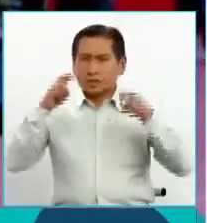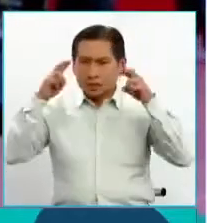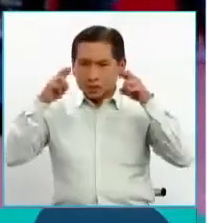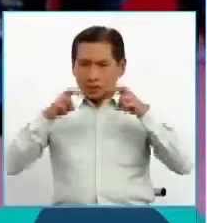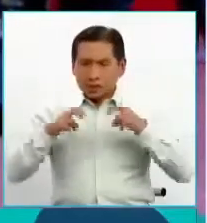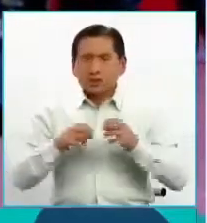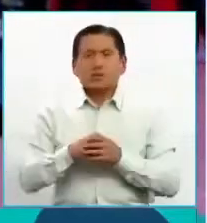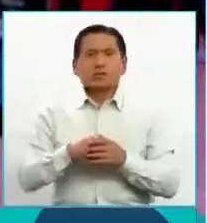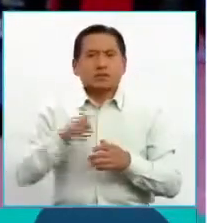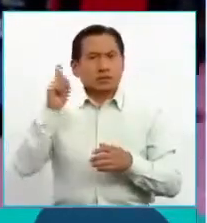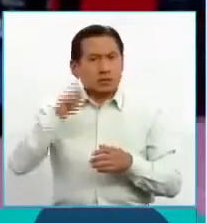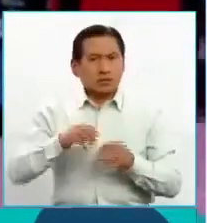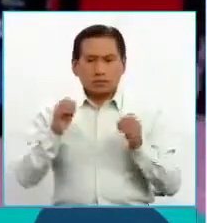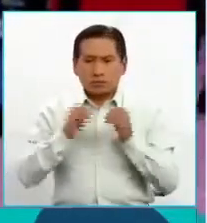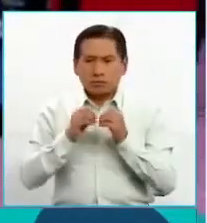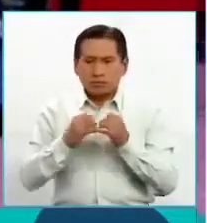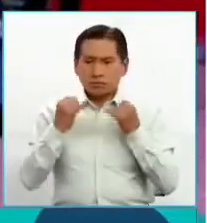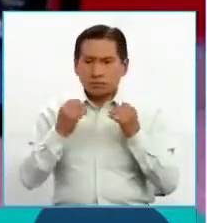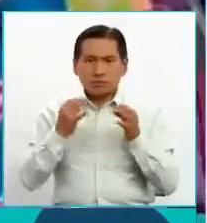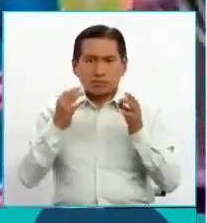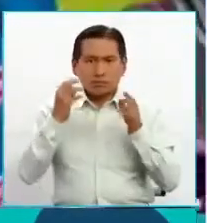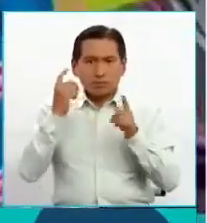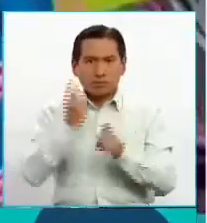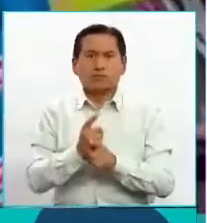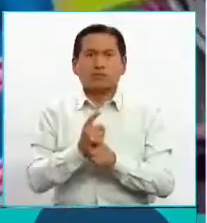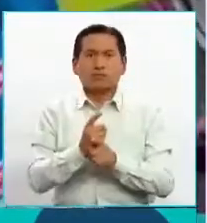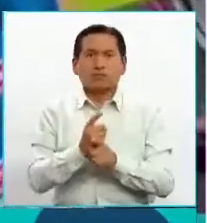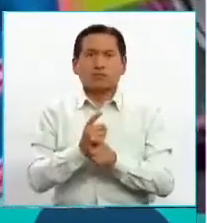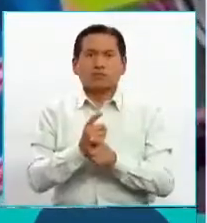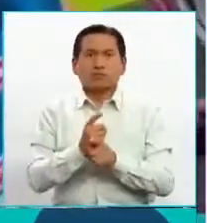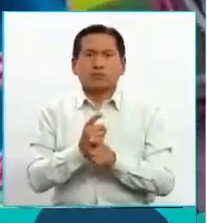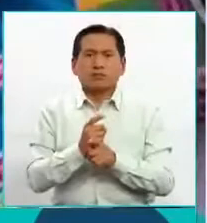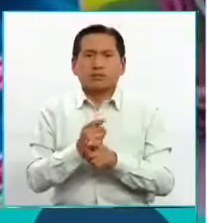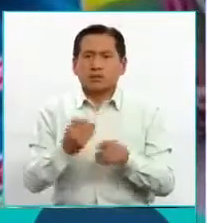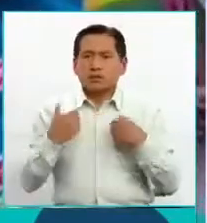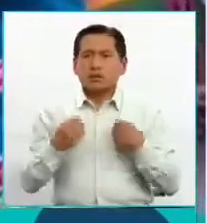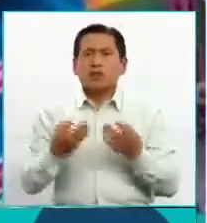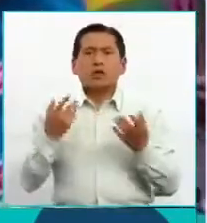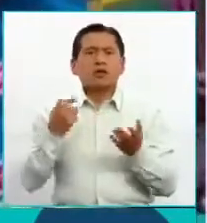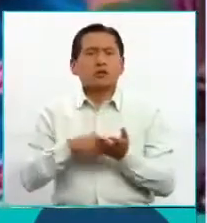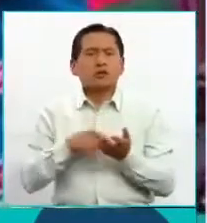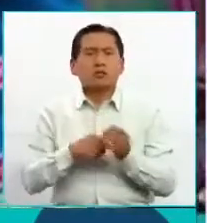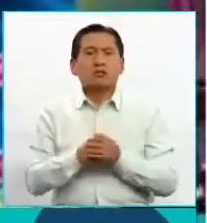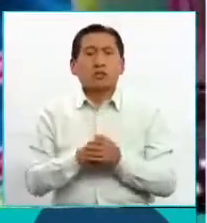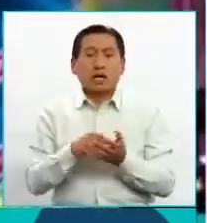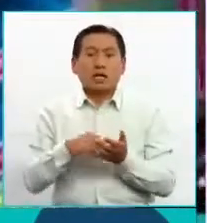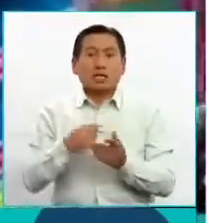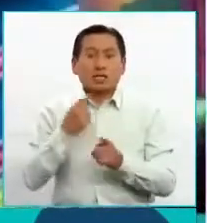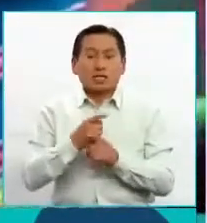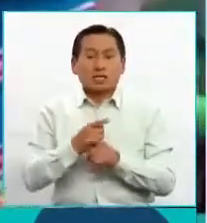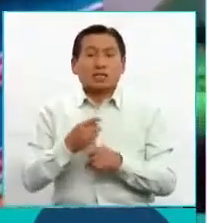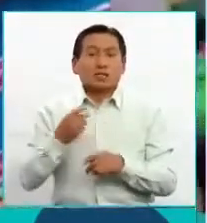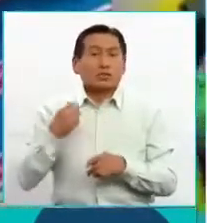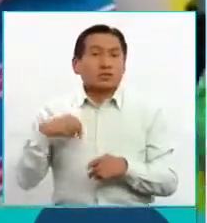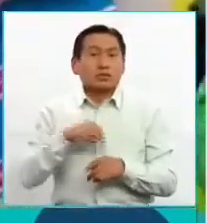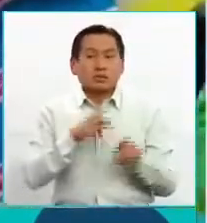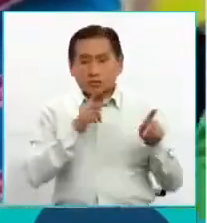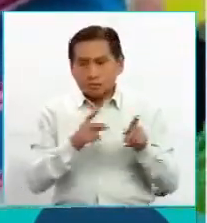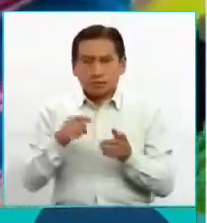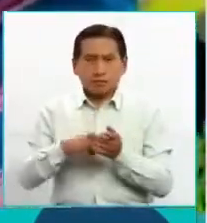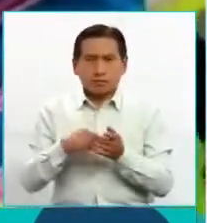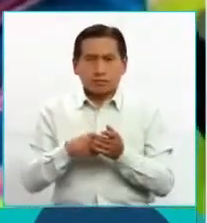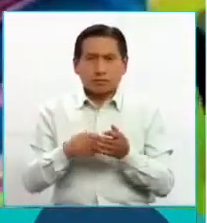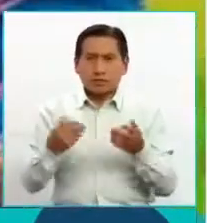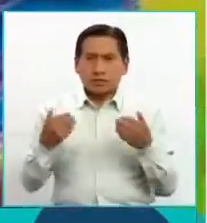tener los datos exactos, ¿cuántos tenemos? En ese entendido, nosotros estamos planificando,